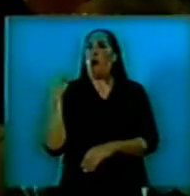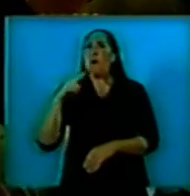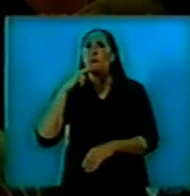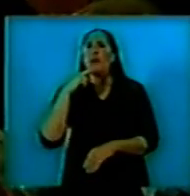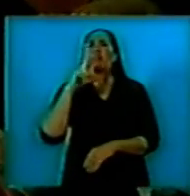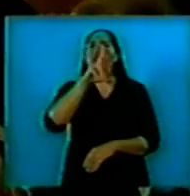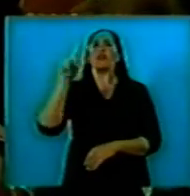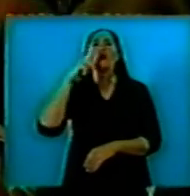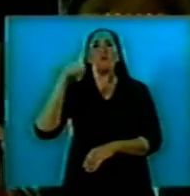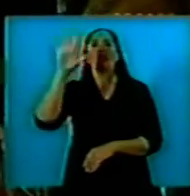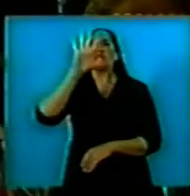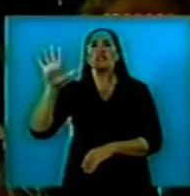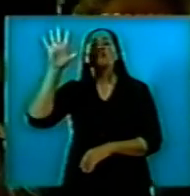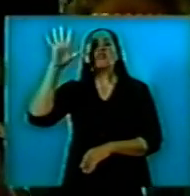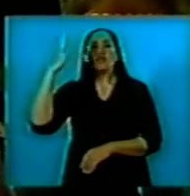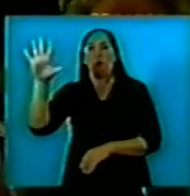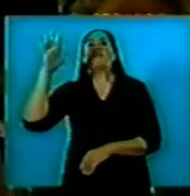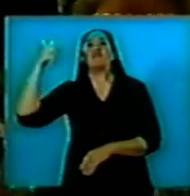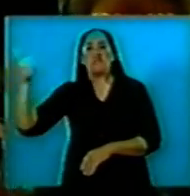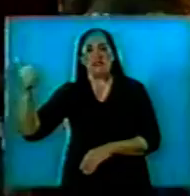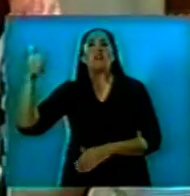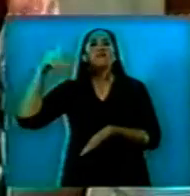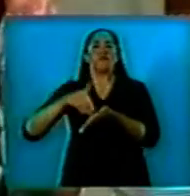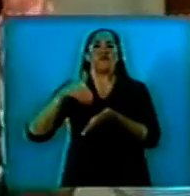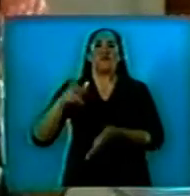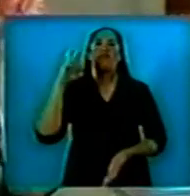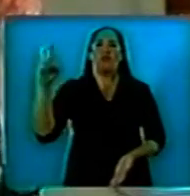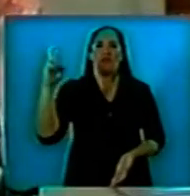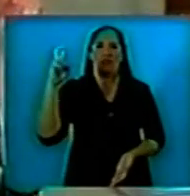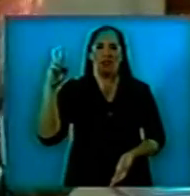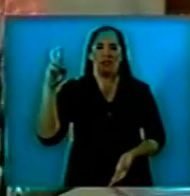.456 millones de dólares.